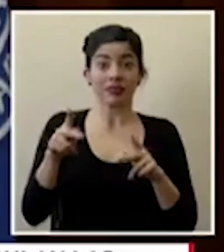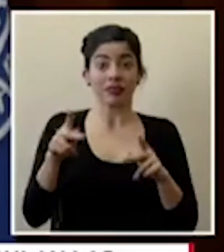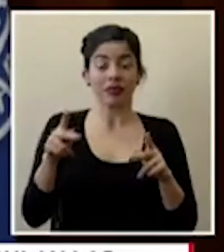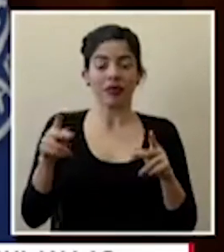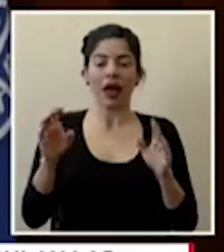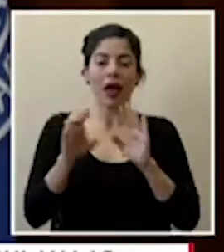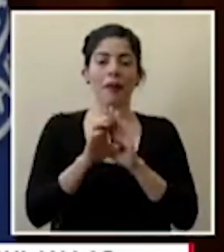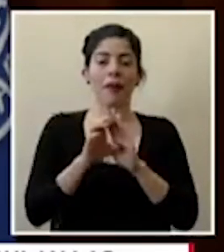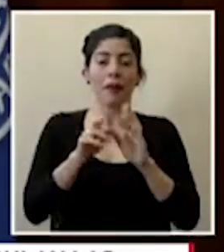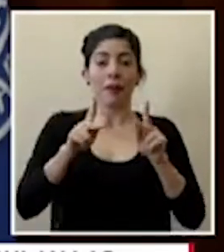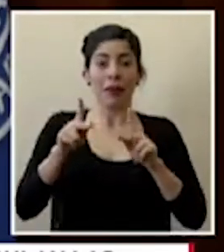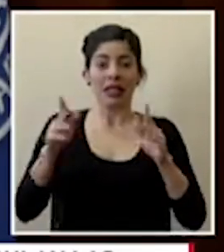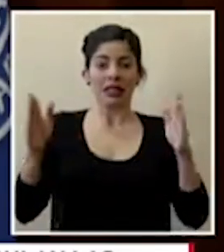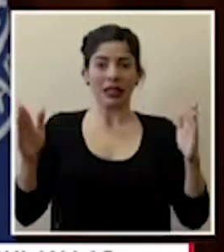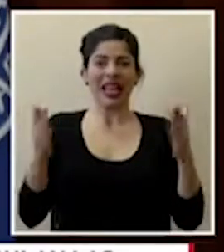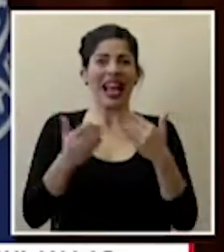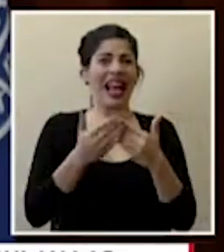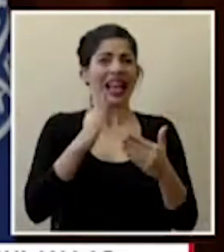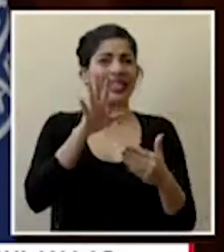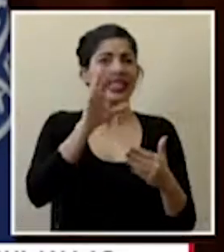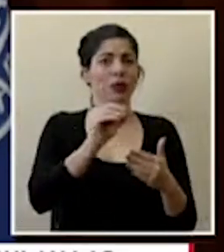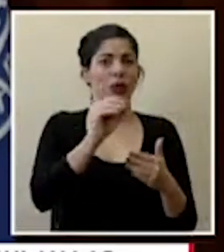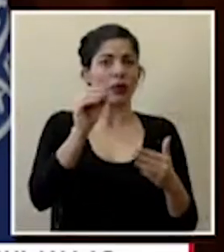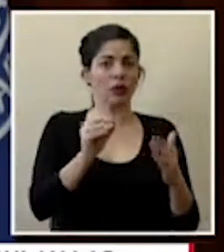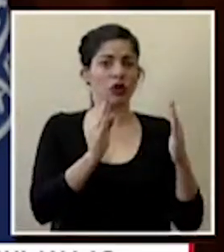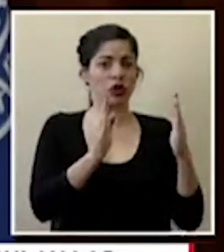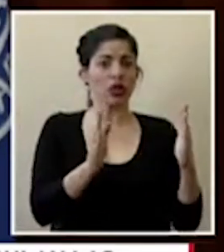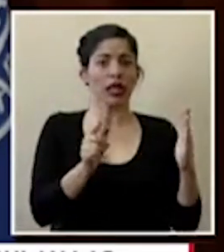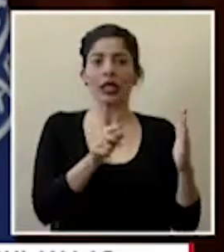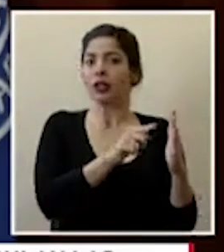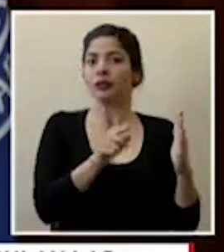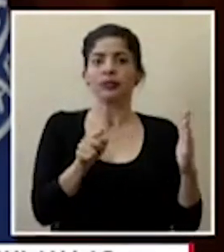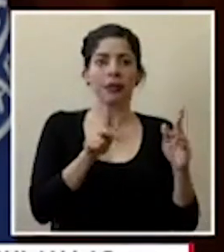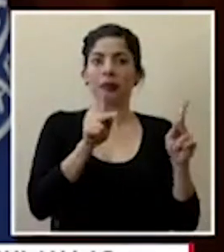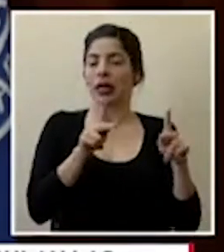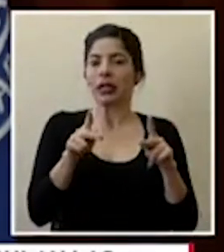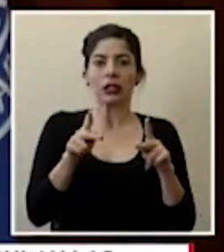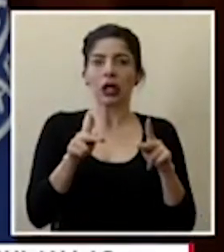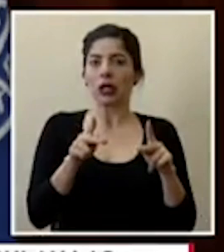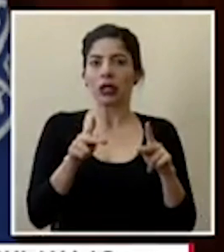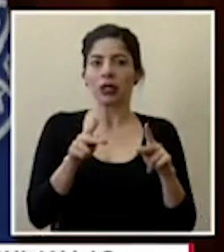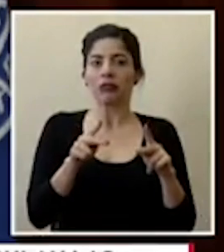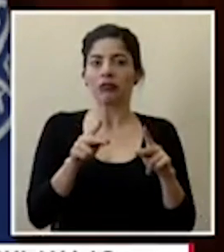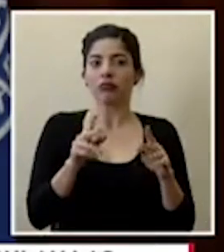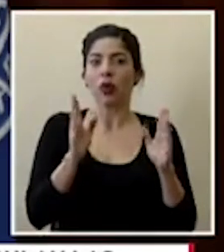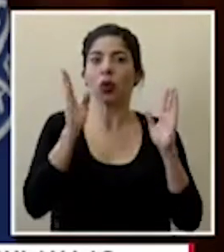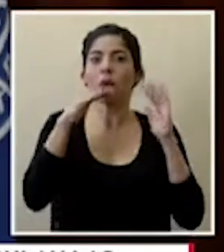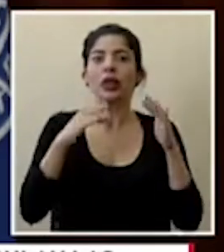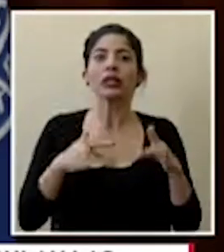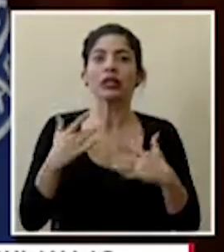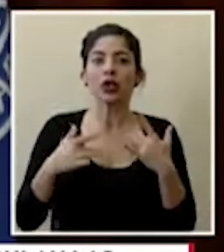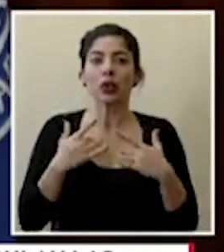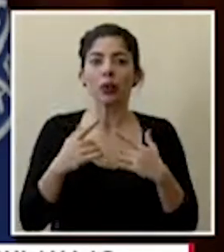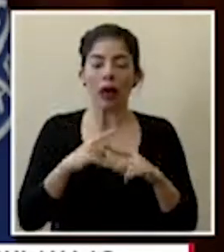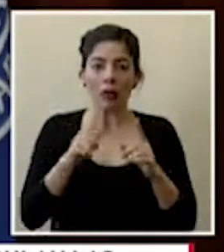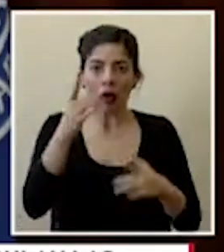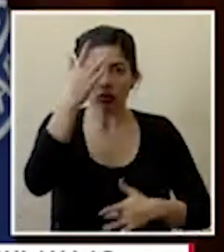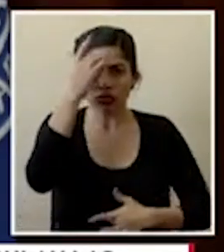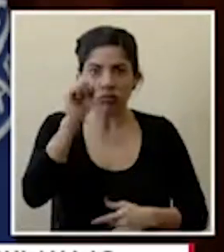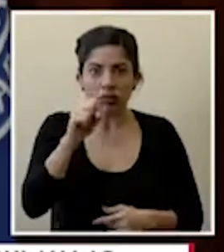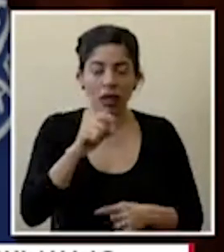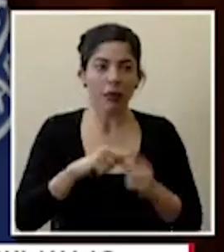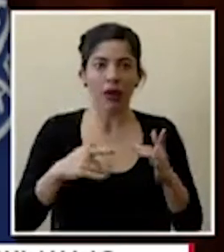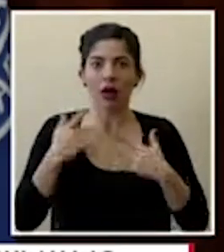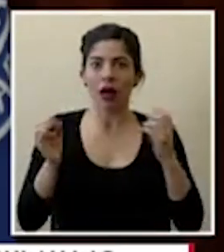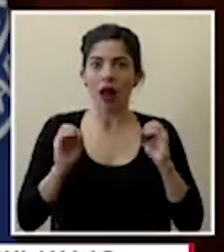puede estar cercano al 50 por ciento que no tienen no desarrollan síntomas y eso pues justamente